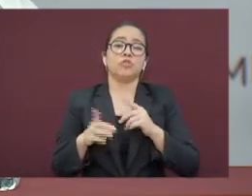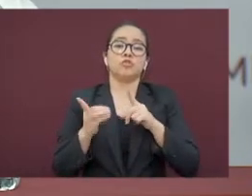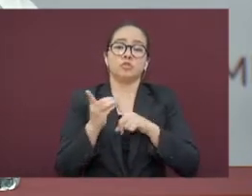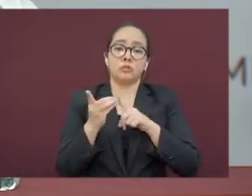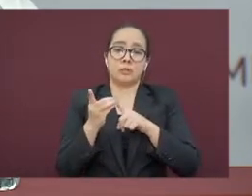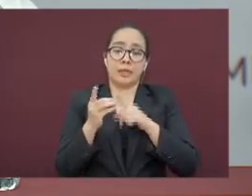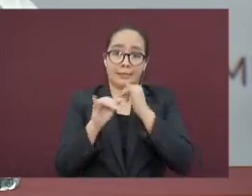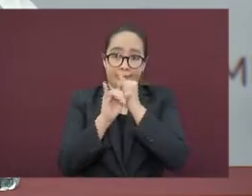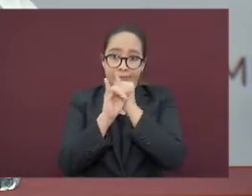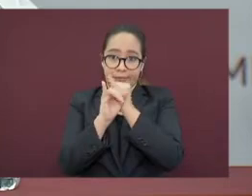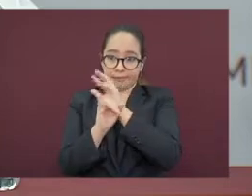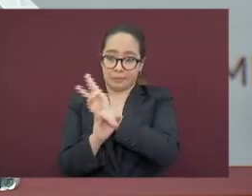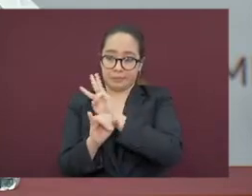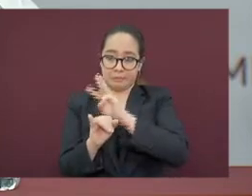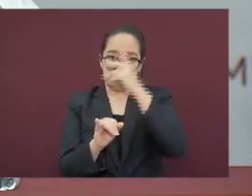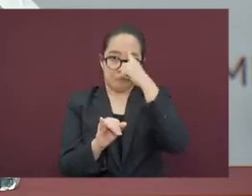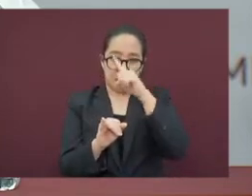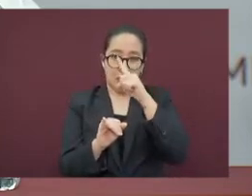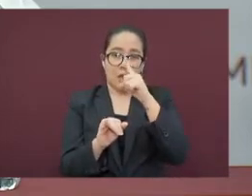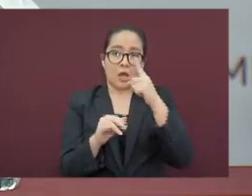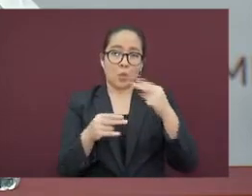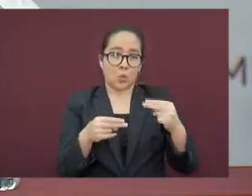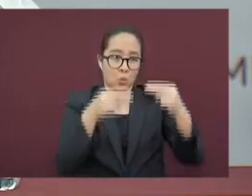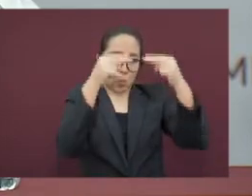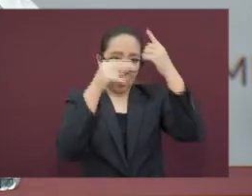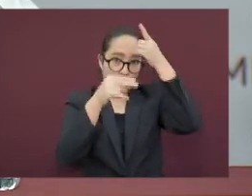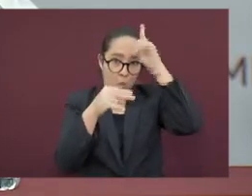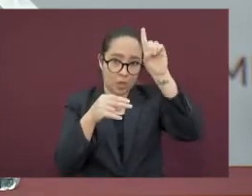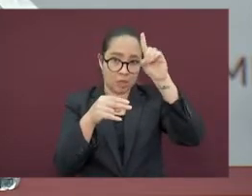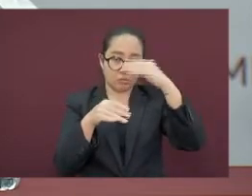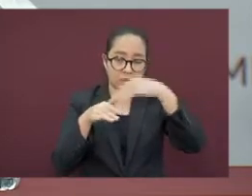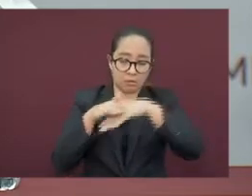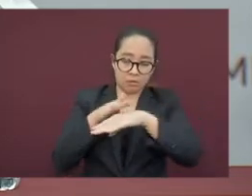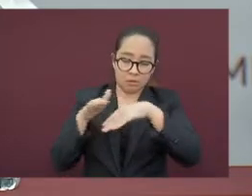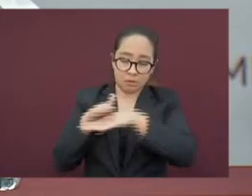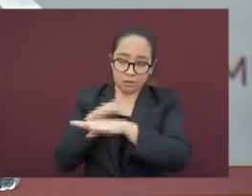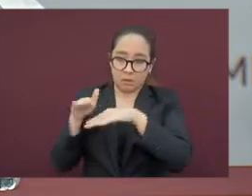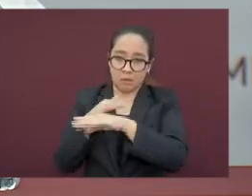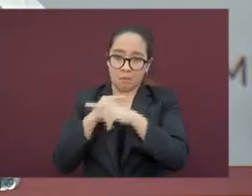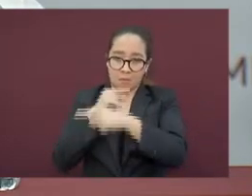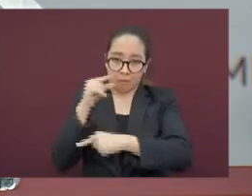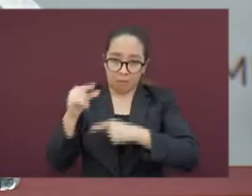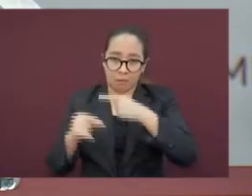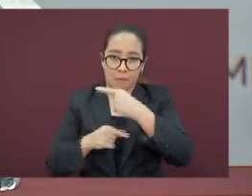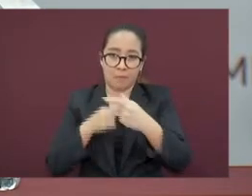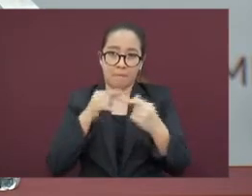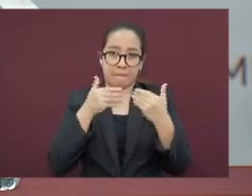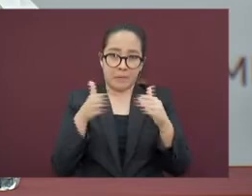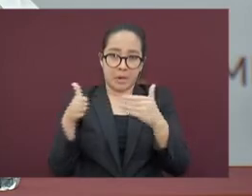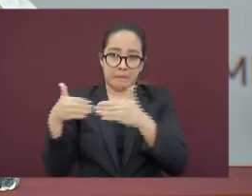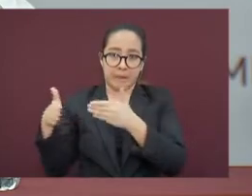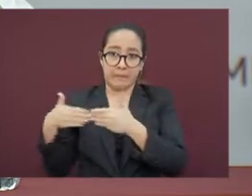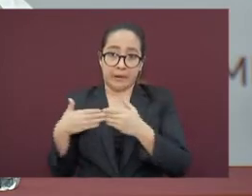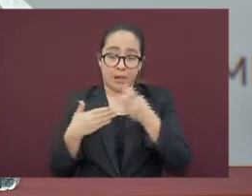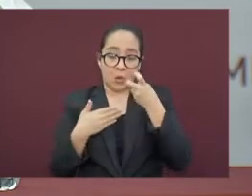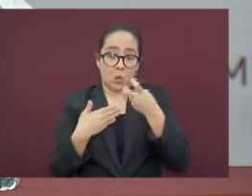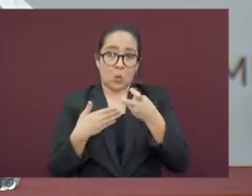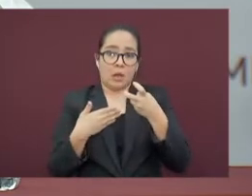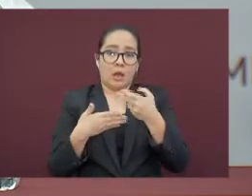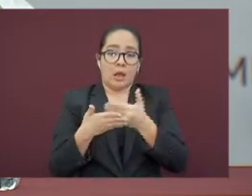sector comercial. Esto es parte del gran equipo de especialistas